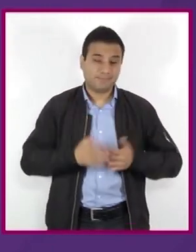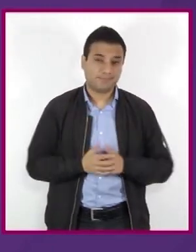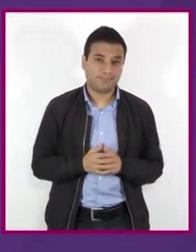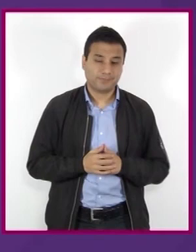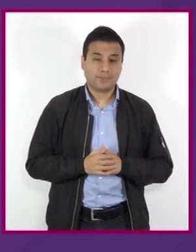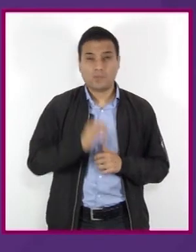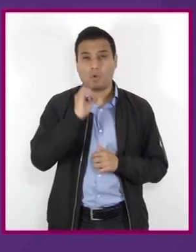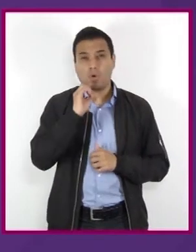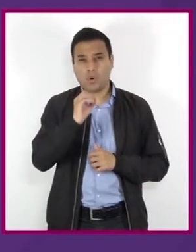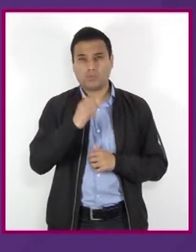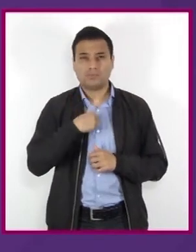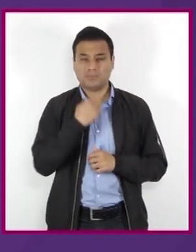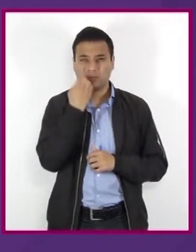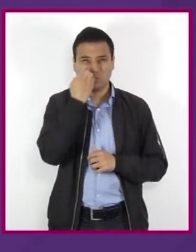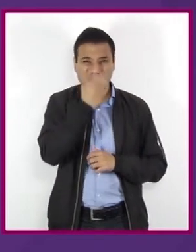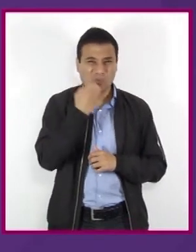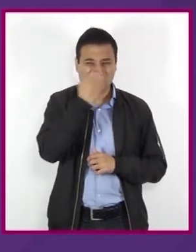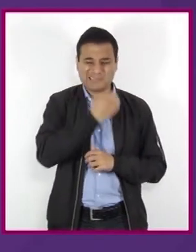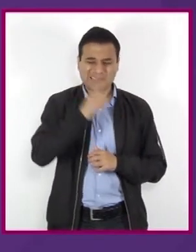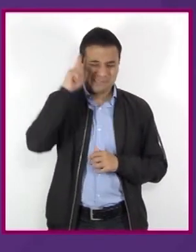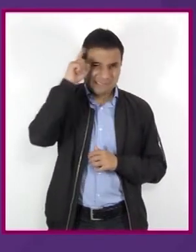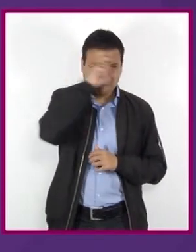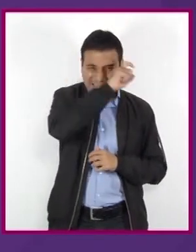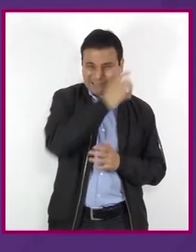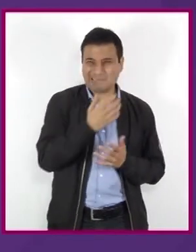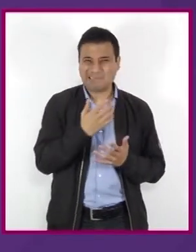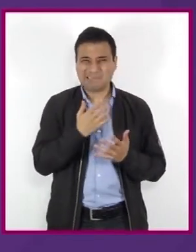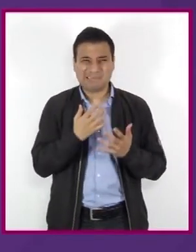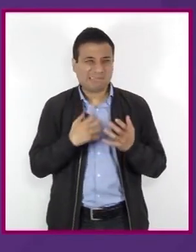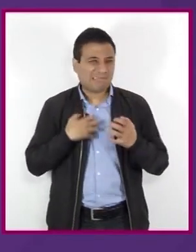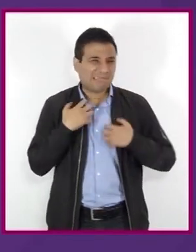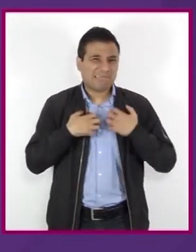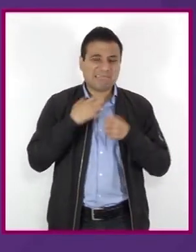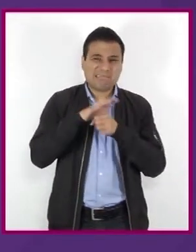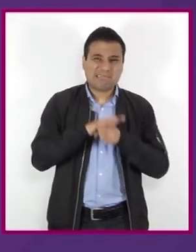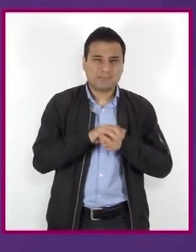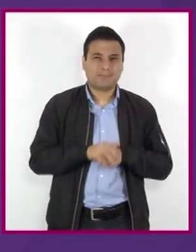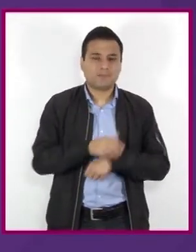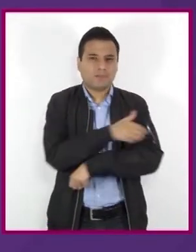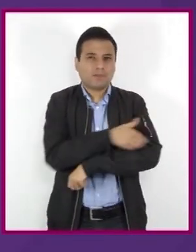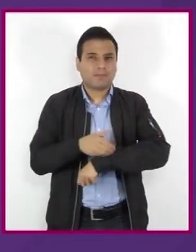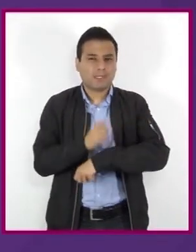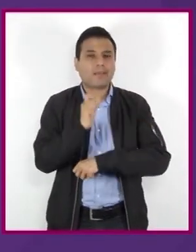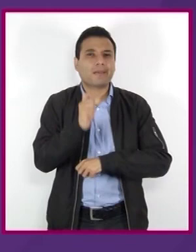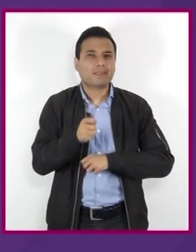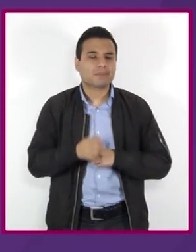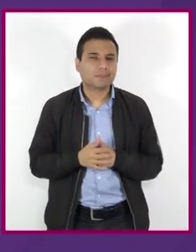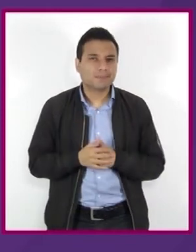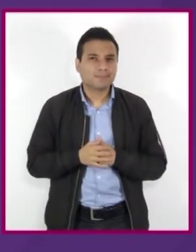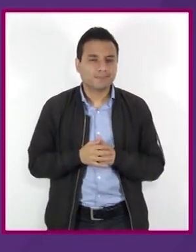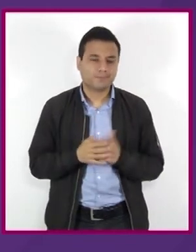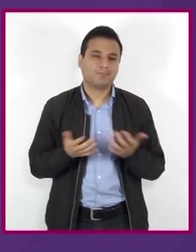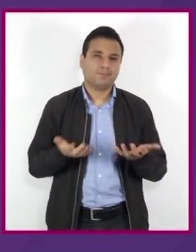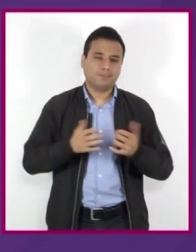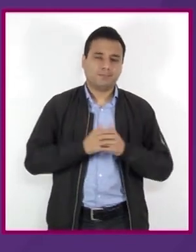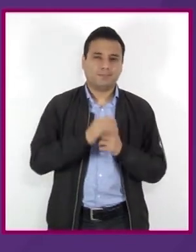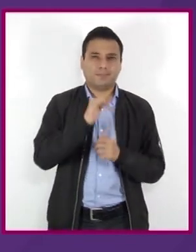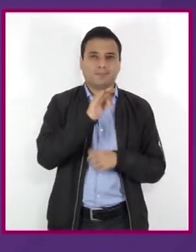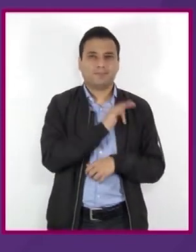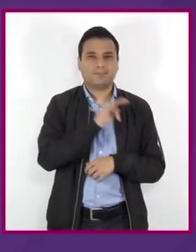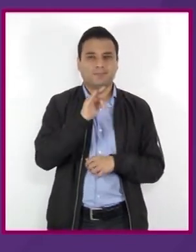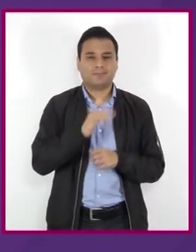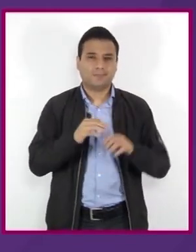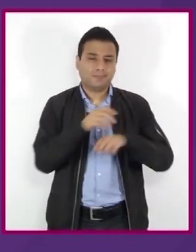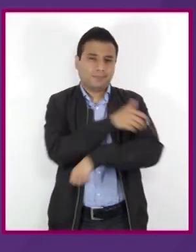las dificultades escolares y el estrés. A nivel familiar, los factores pueden ser los